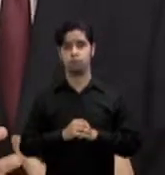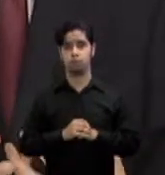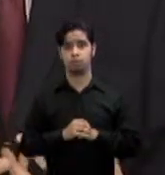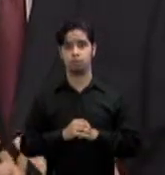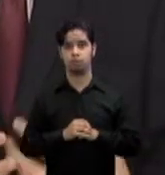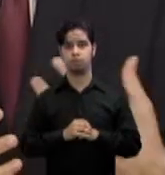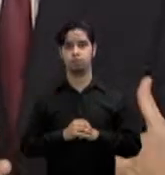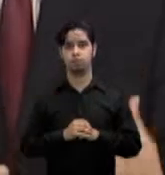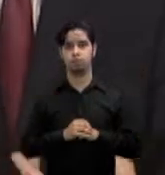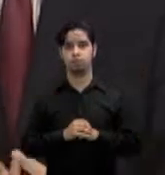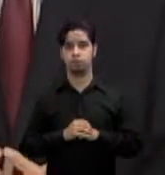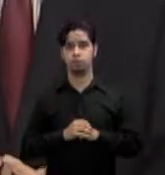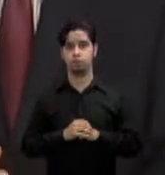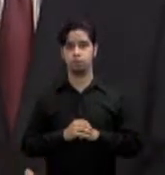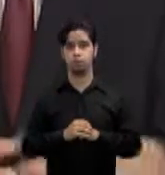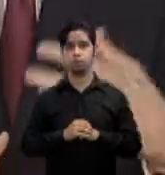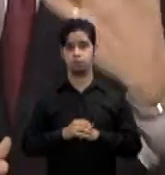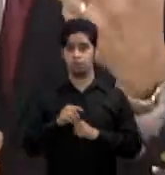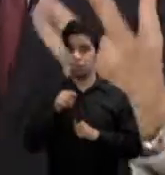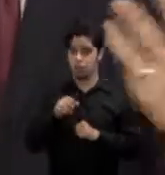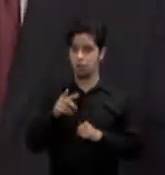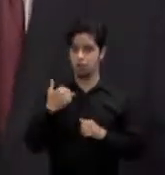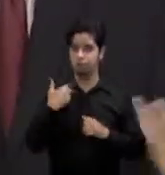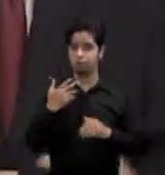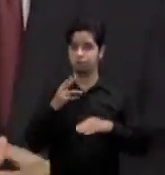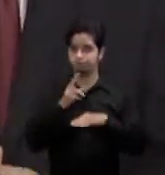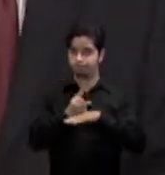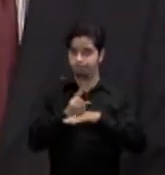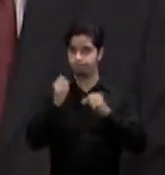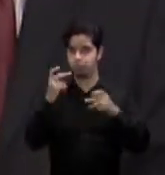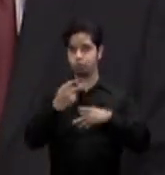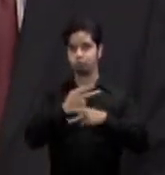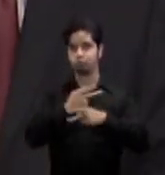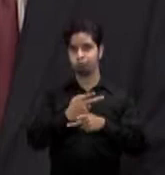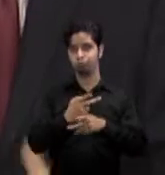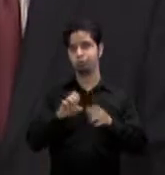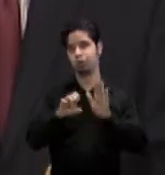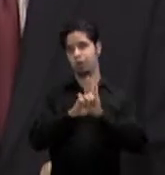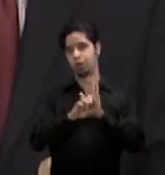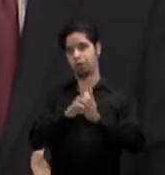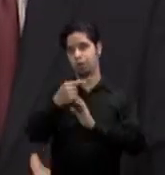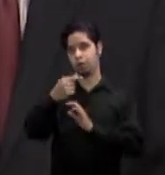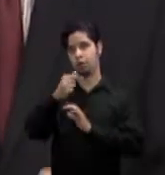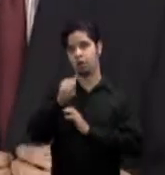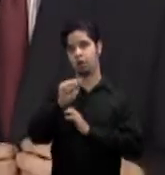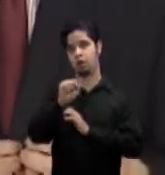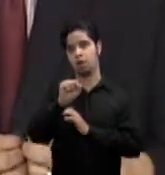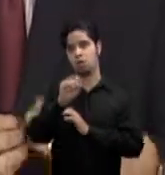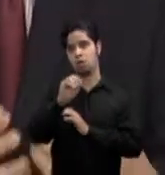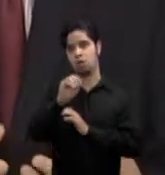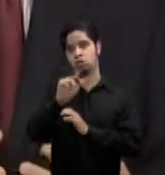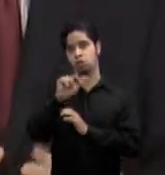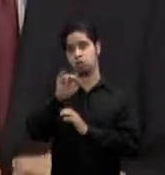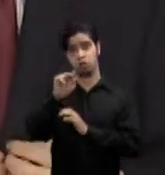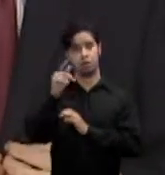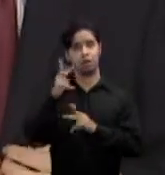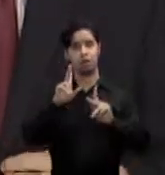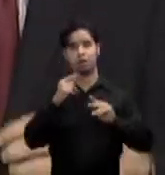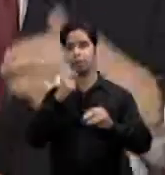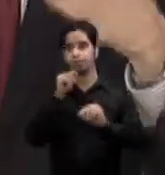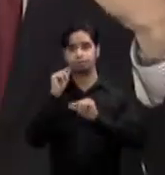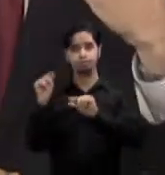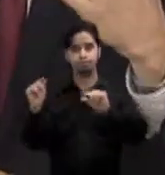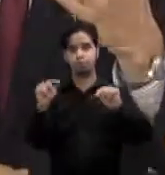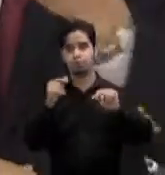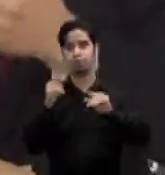un furor por por esos productos como lo es el producto gasolina la gente lo va a seguir comentando los